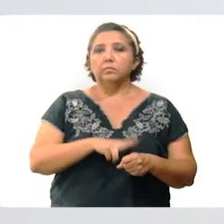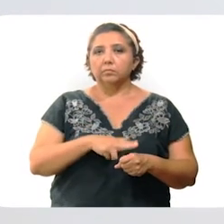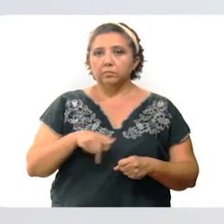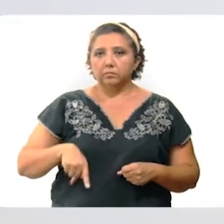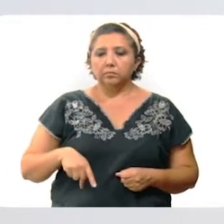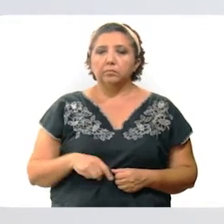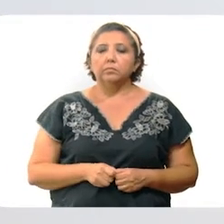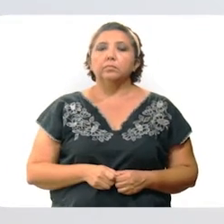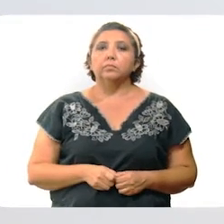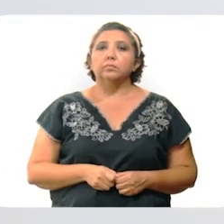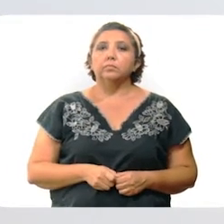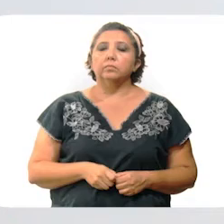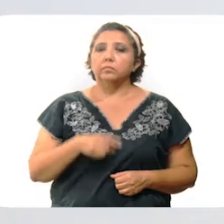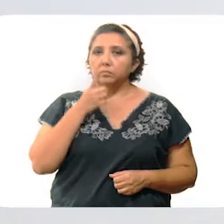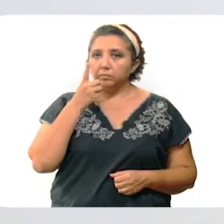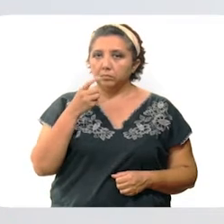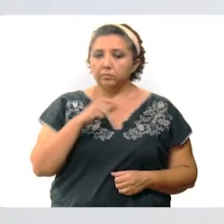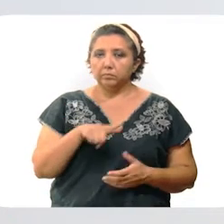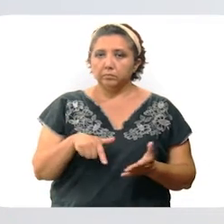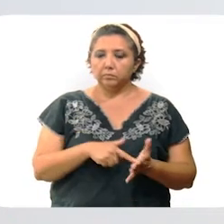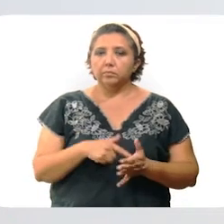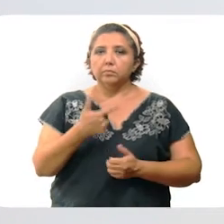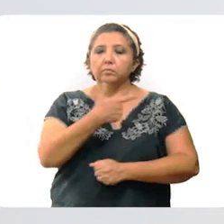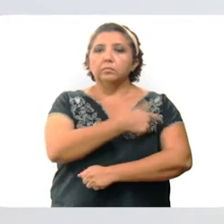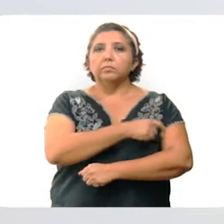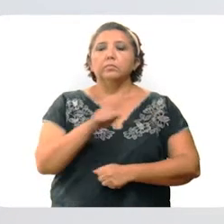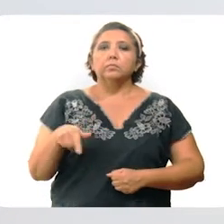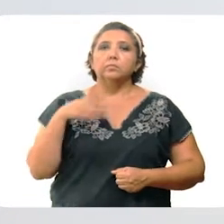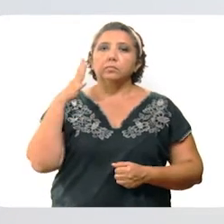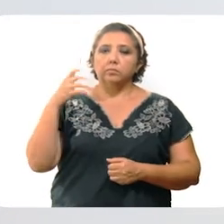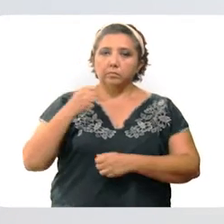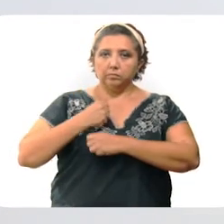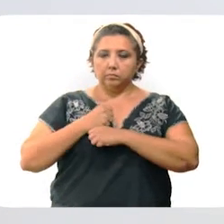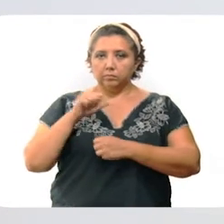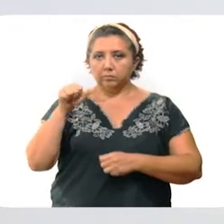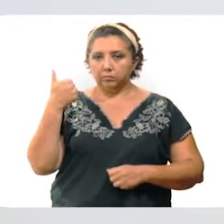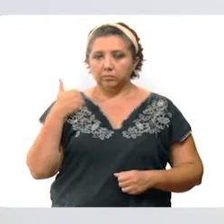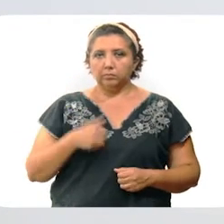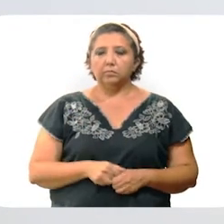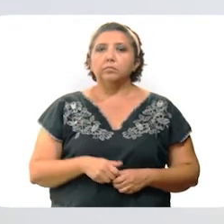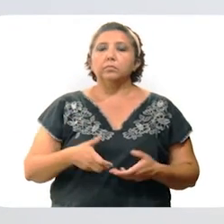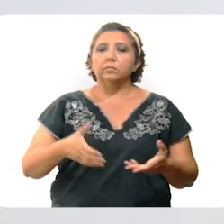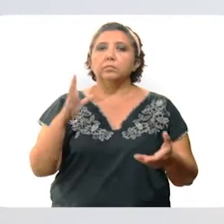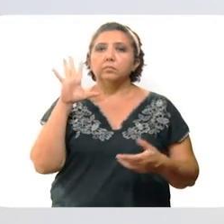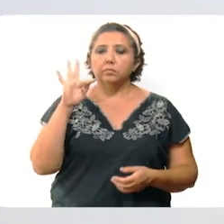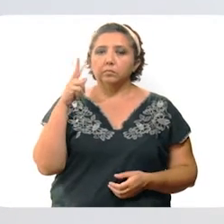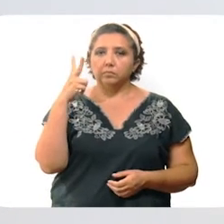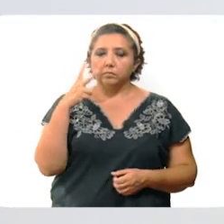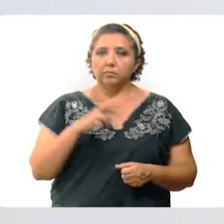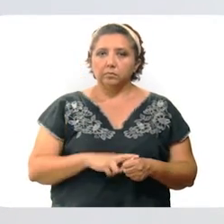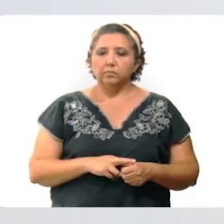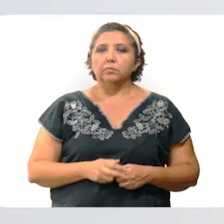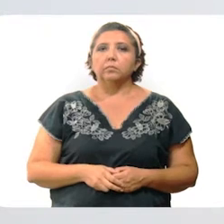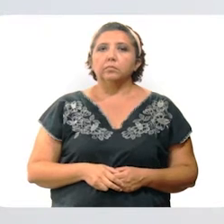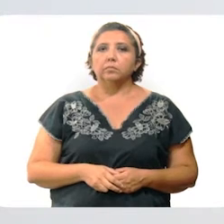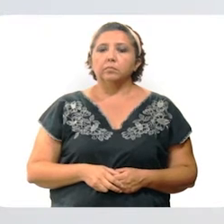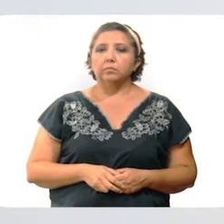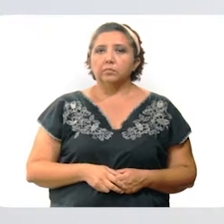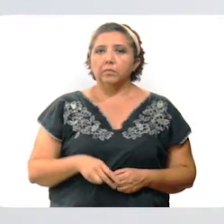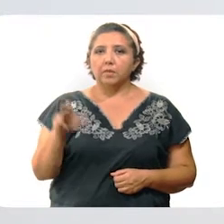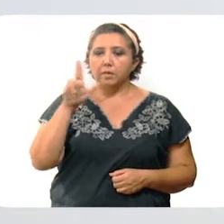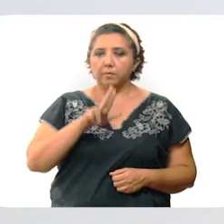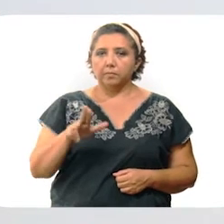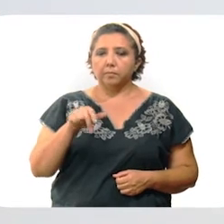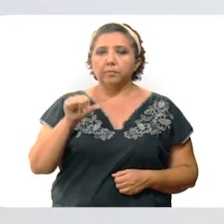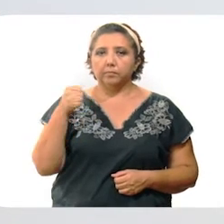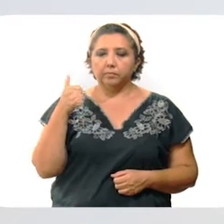y hospitales privados. La sede de esta vacunación será en la zona militar 11, en la calle 42 Sur. El